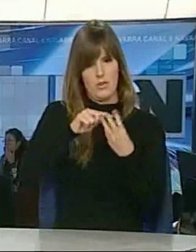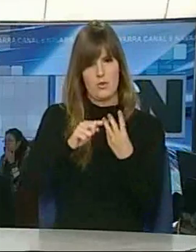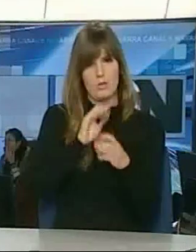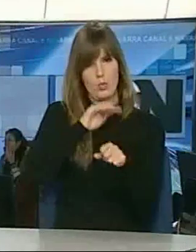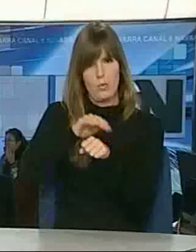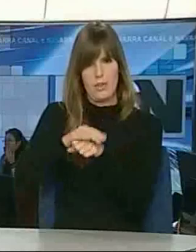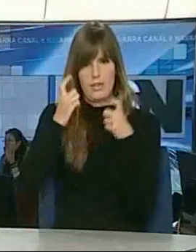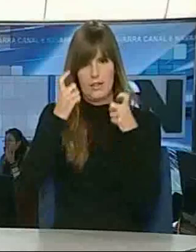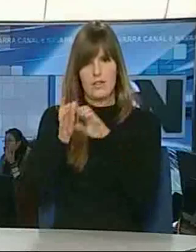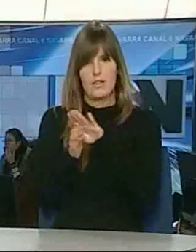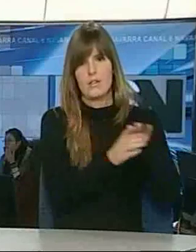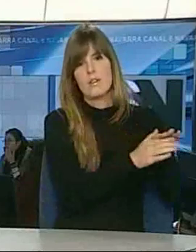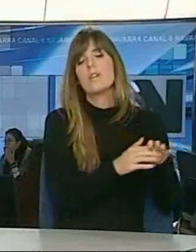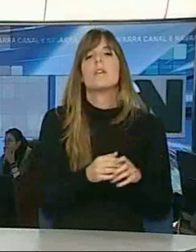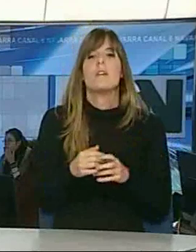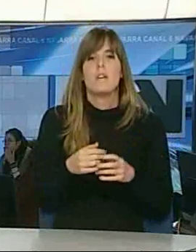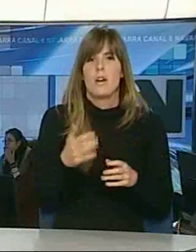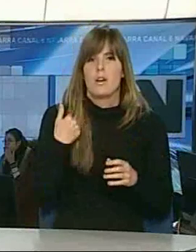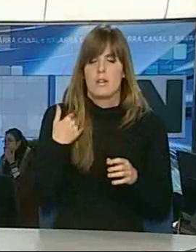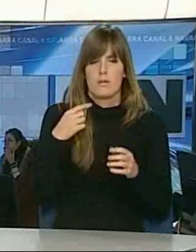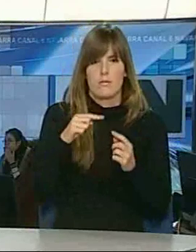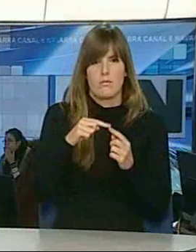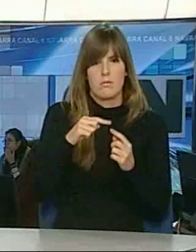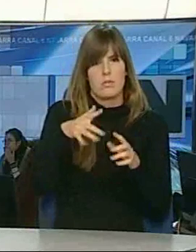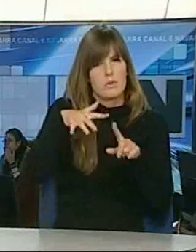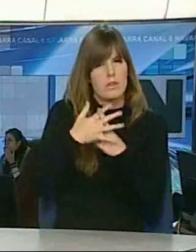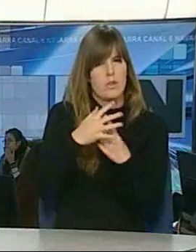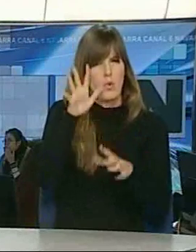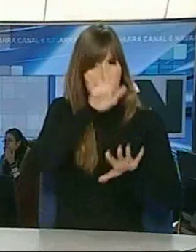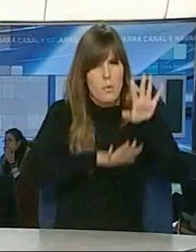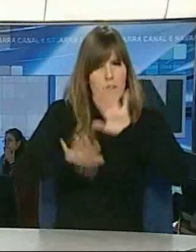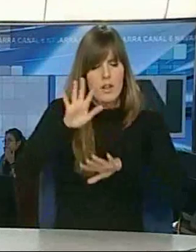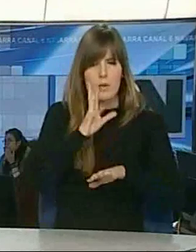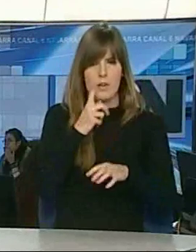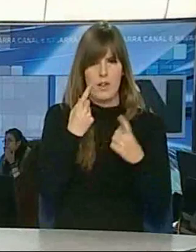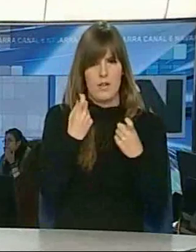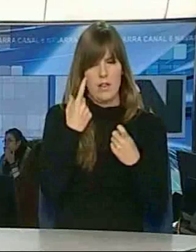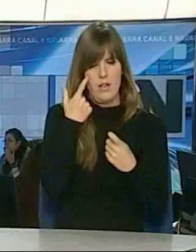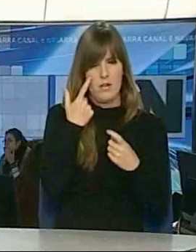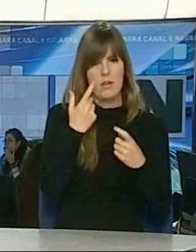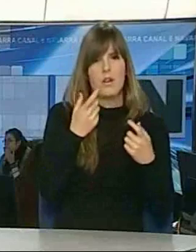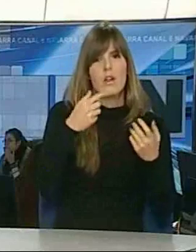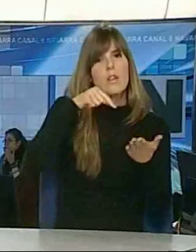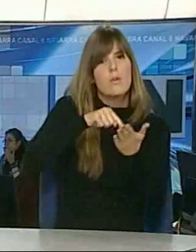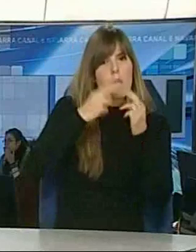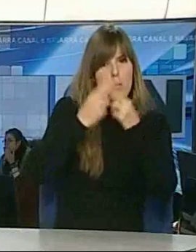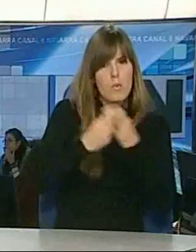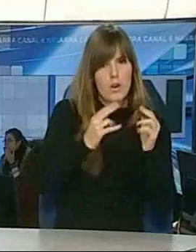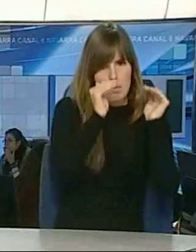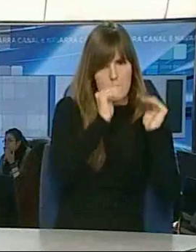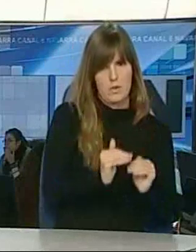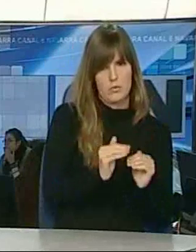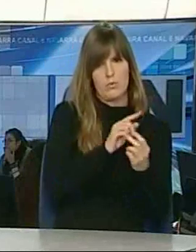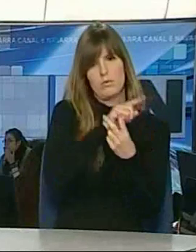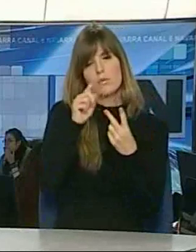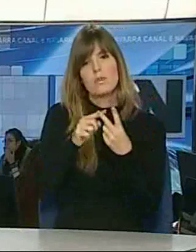no sé si sea más delicioso en este momento o no, pero es un círculo complicado en que hay que hacer compatible la reducción del déficit público con